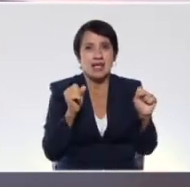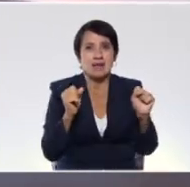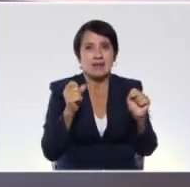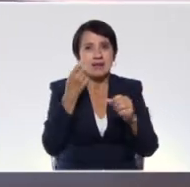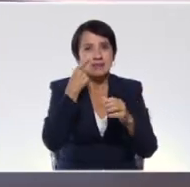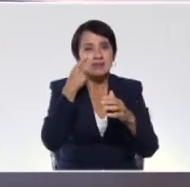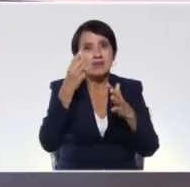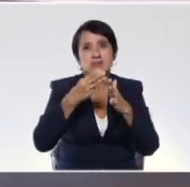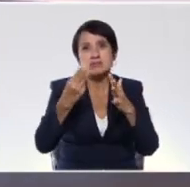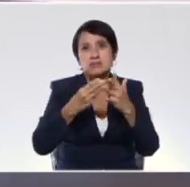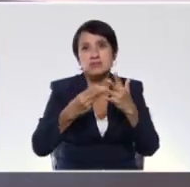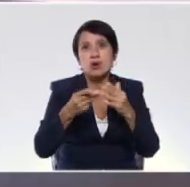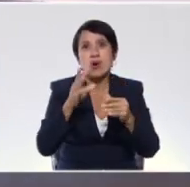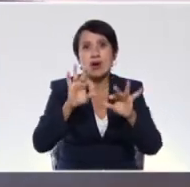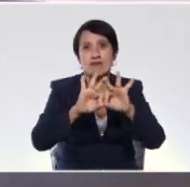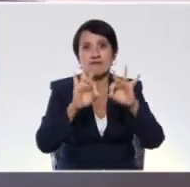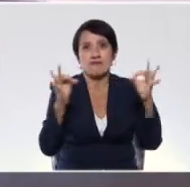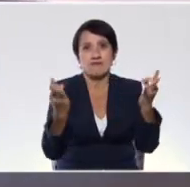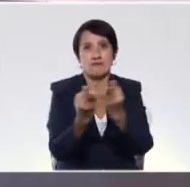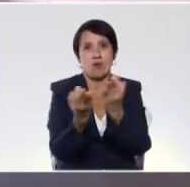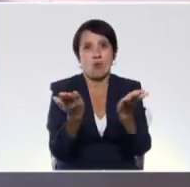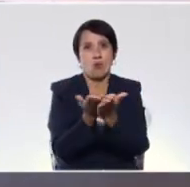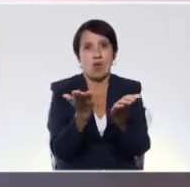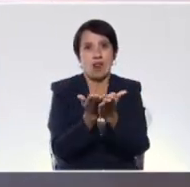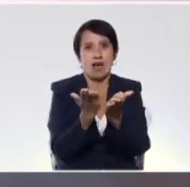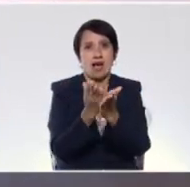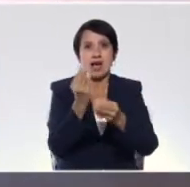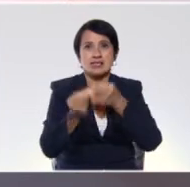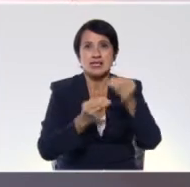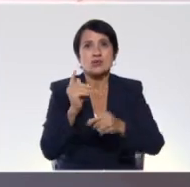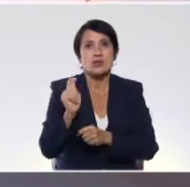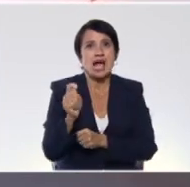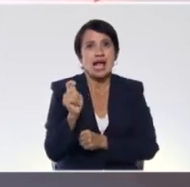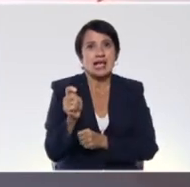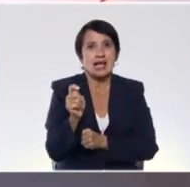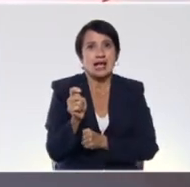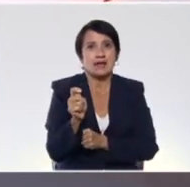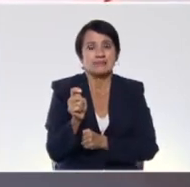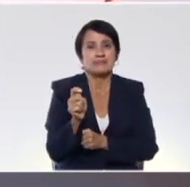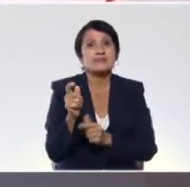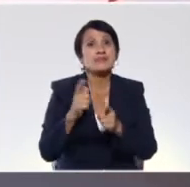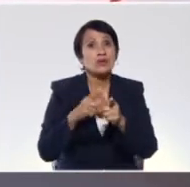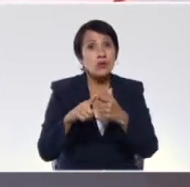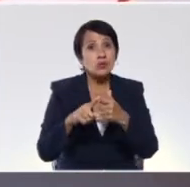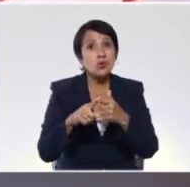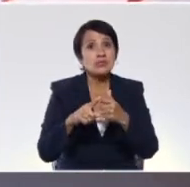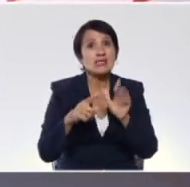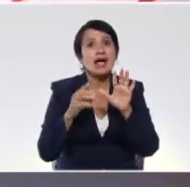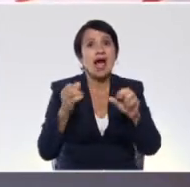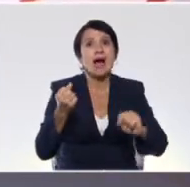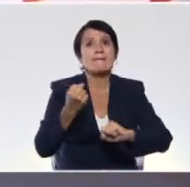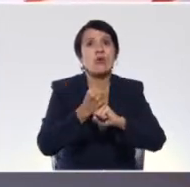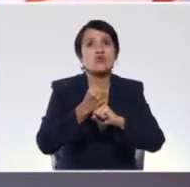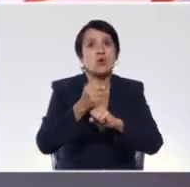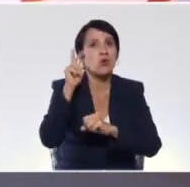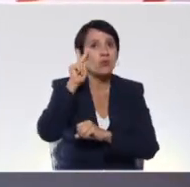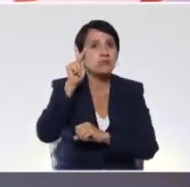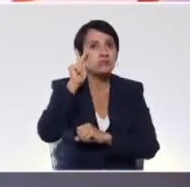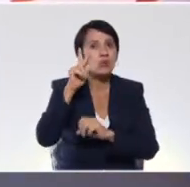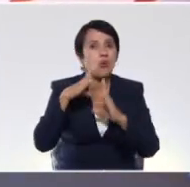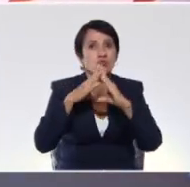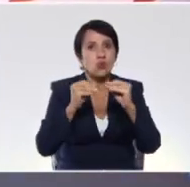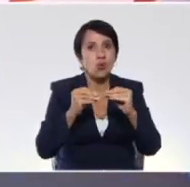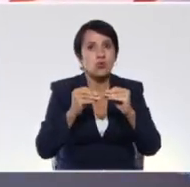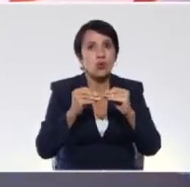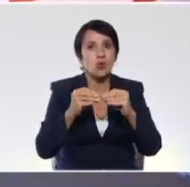programa, su programa Cada Familia Una Escuela para la realización de sus actividades pedagógicas y apoyar a todos esos docentes que también estamos ahí dando